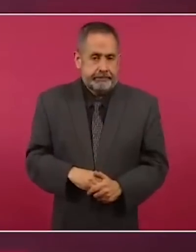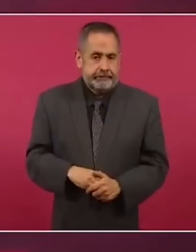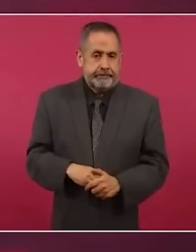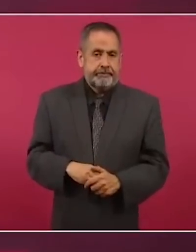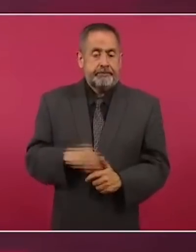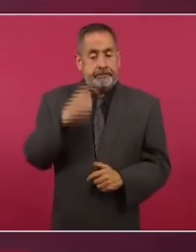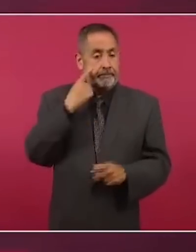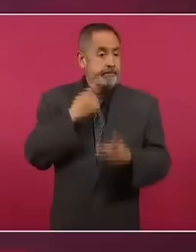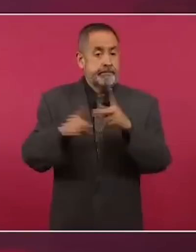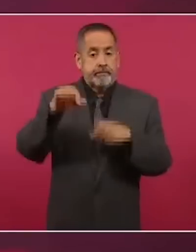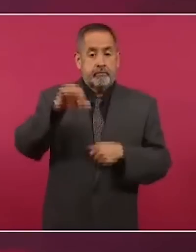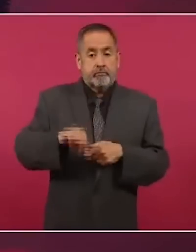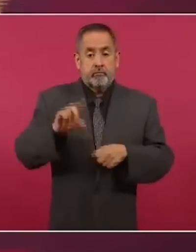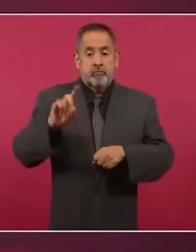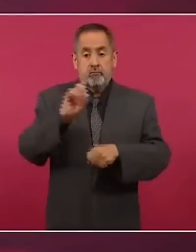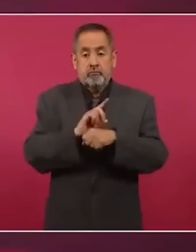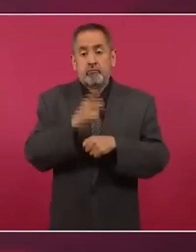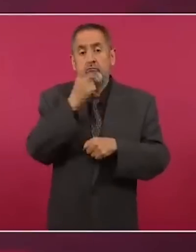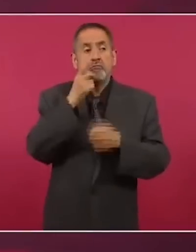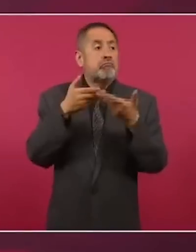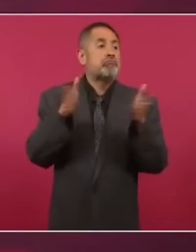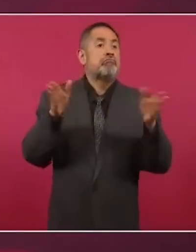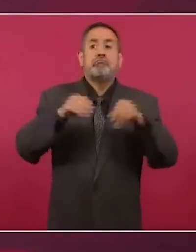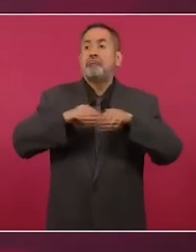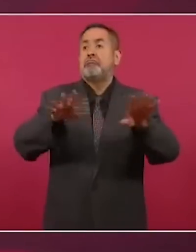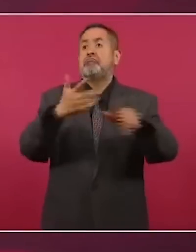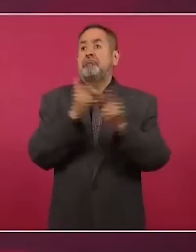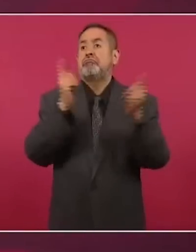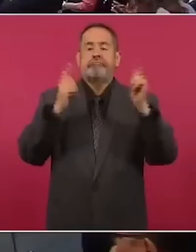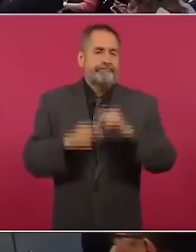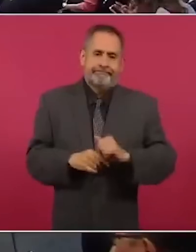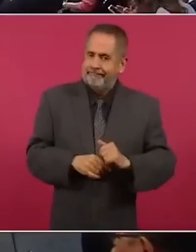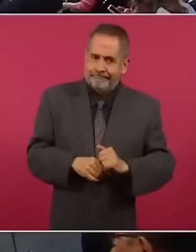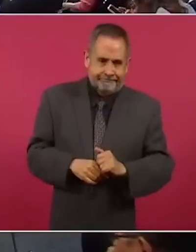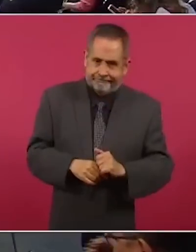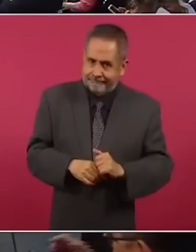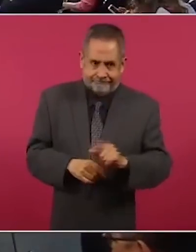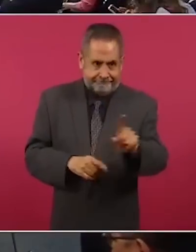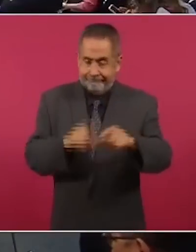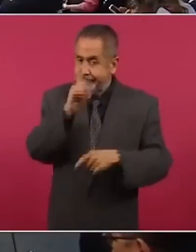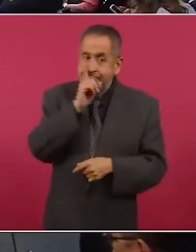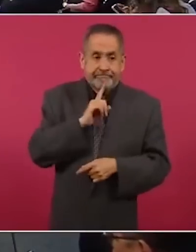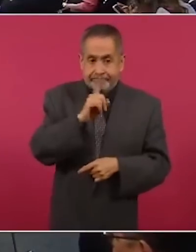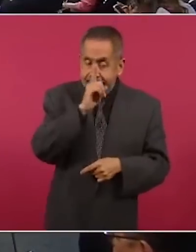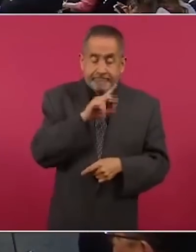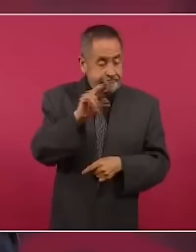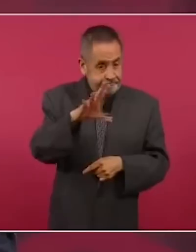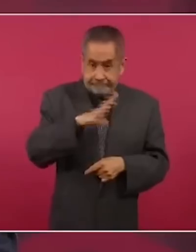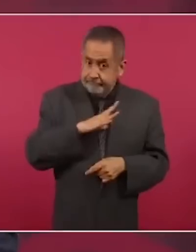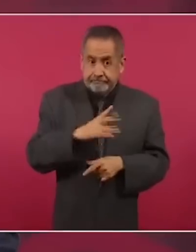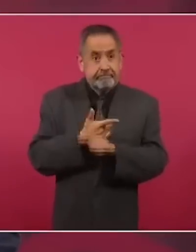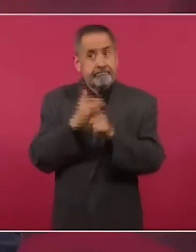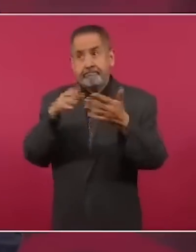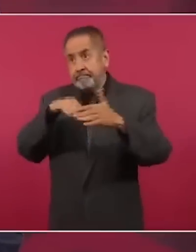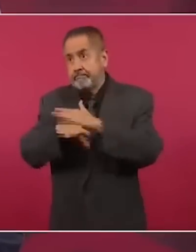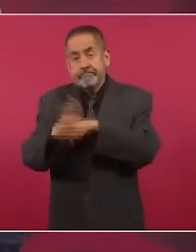partir de hoy ya pueden entrar libremente. Y es una mentira, es una manipulación.